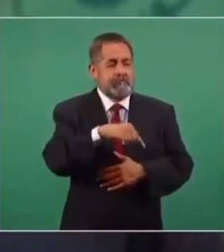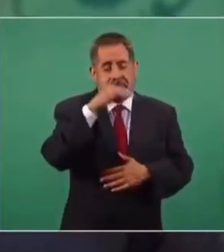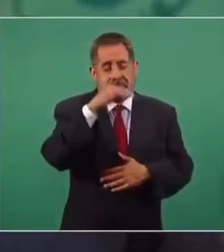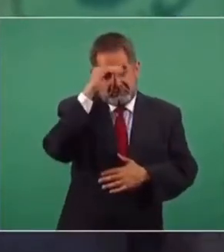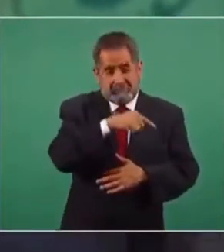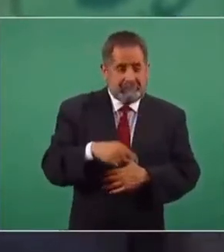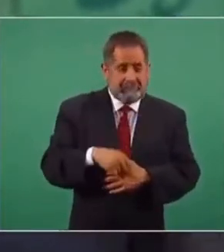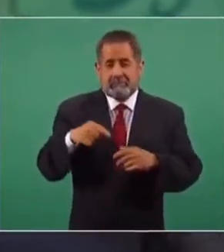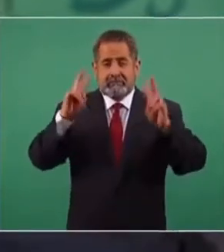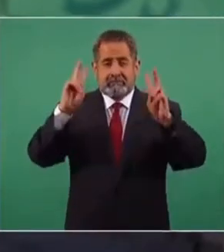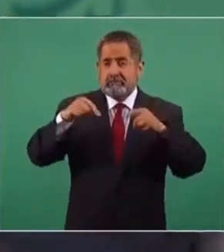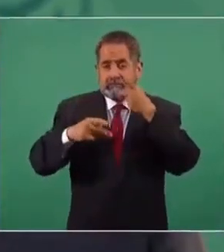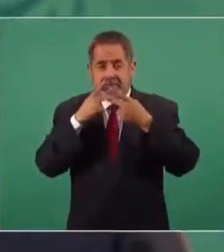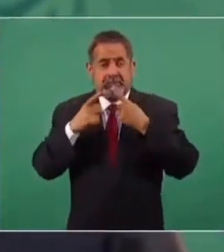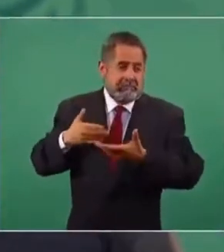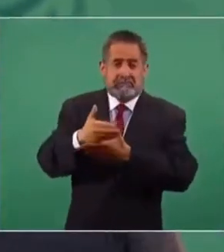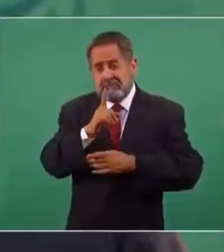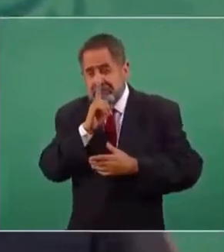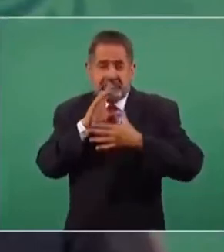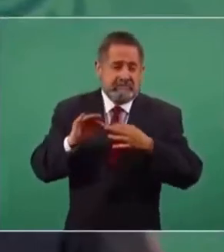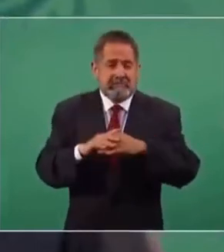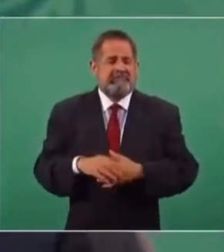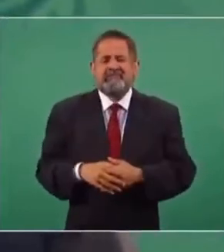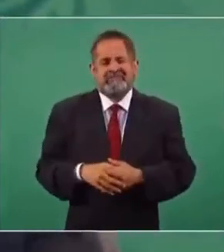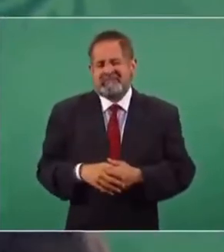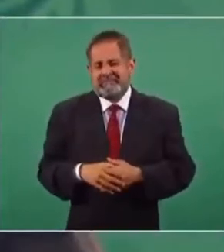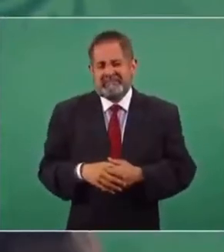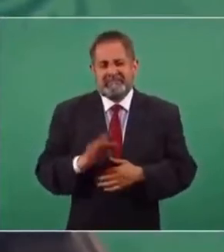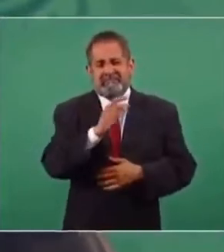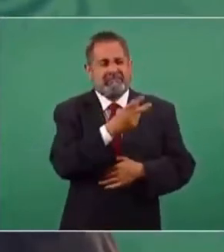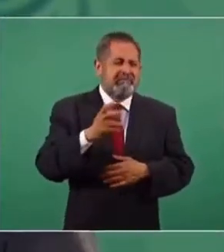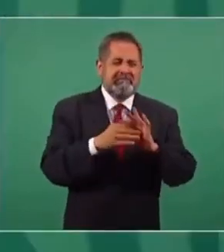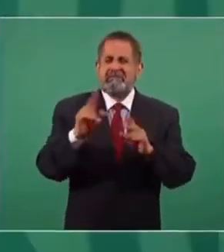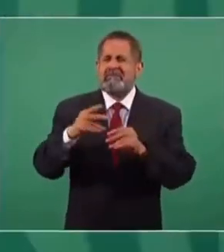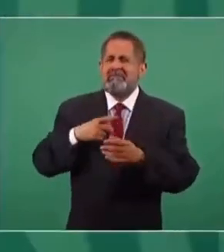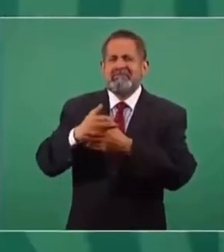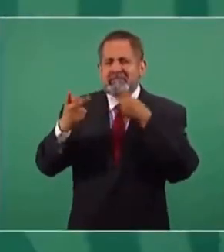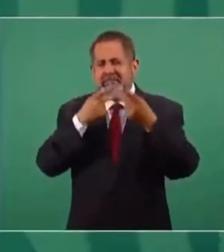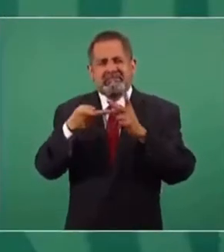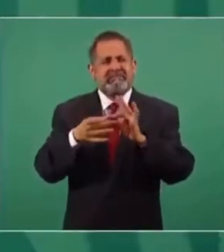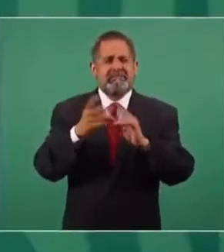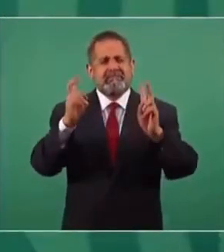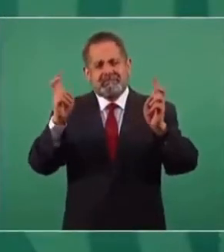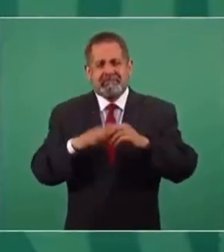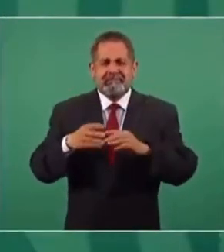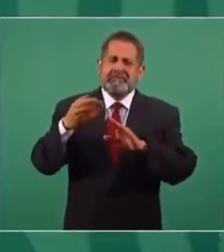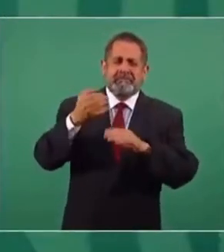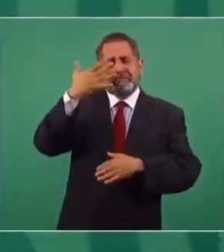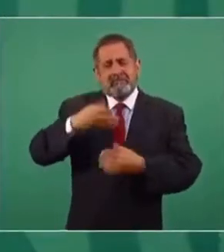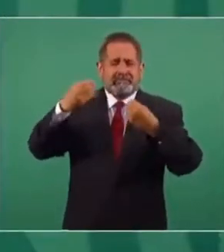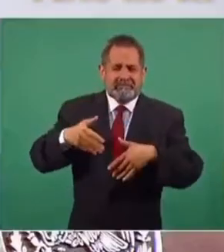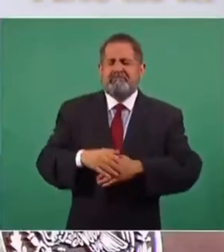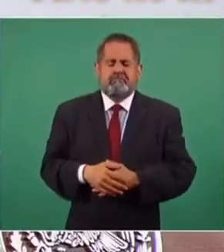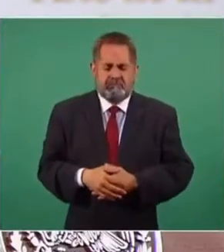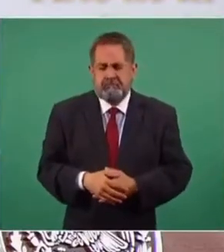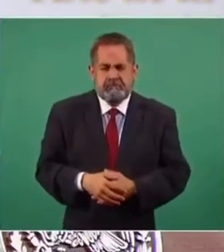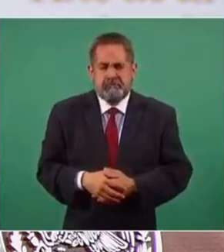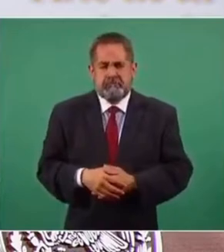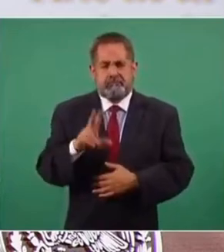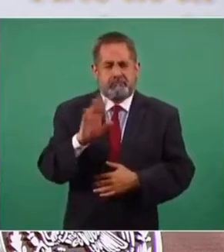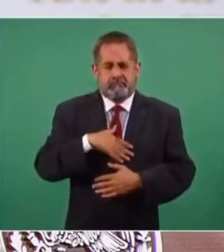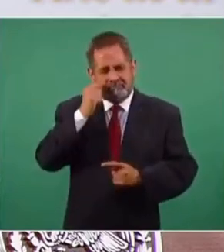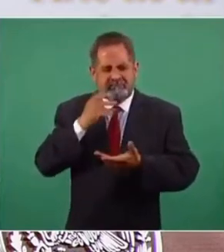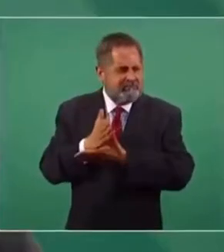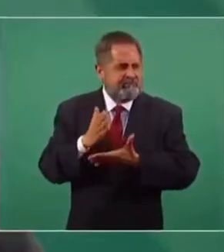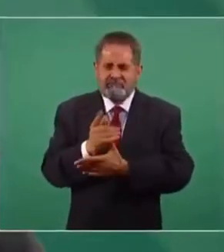que tratando este tema aquí, que yo me meta, porque algunos pueden estar diciendo, no, se mete en eso, le afecta, ¿no? No,